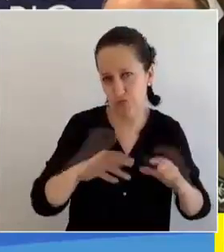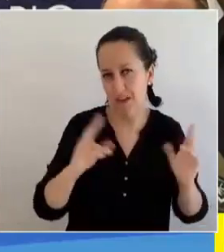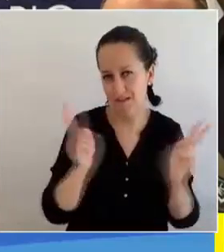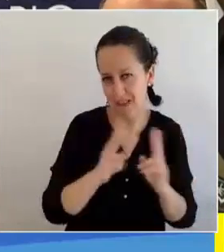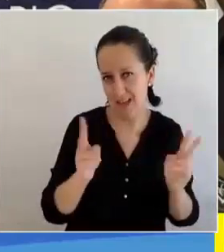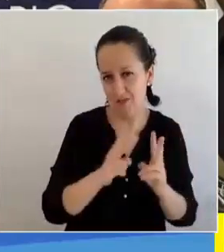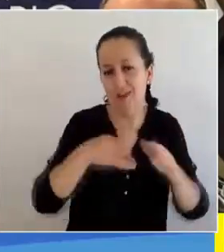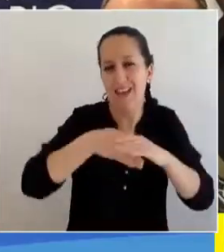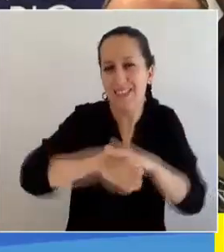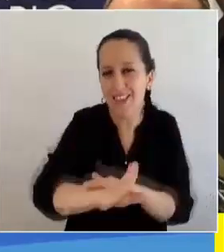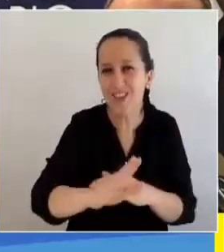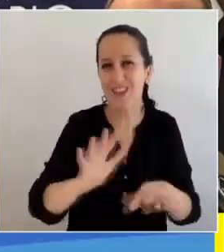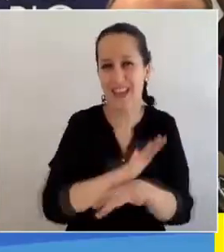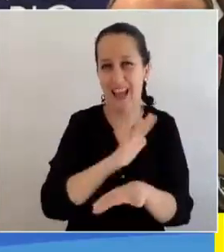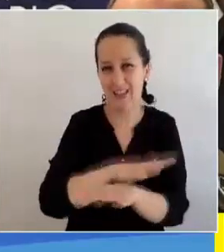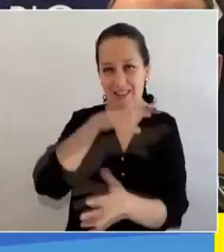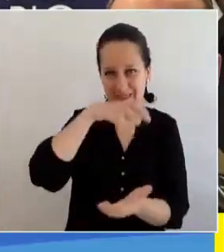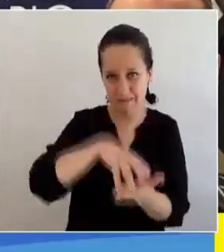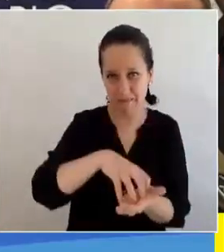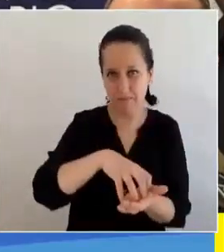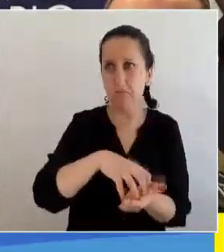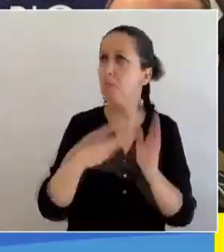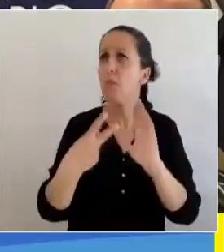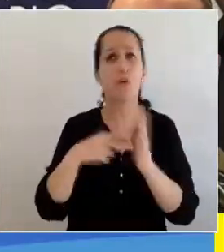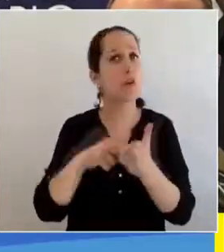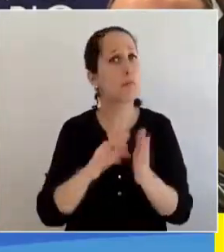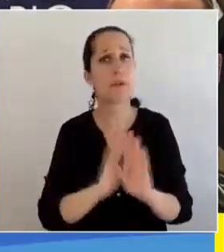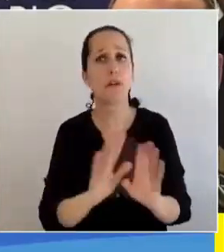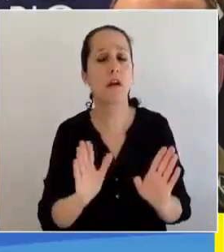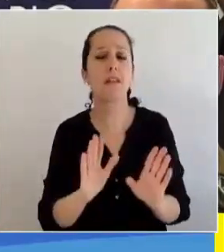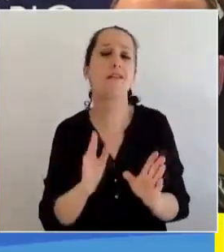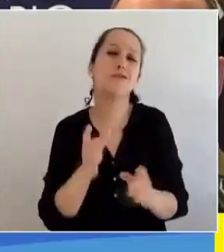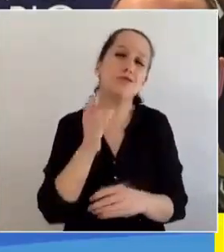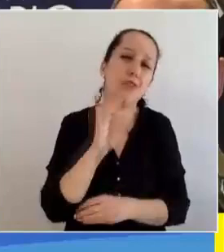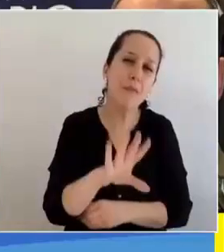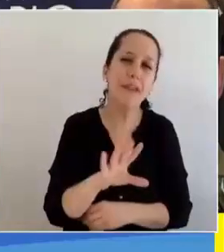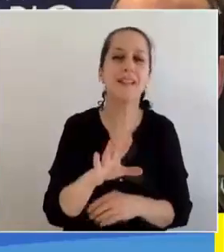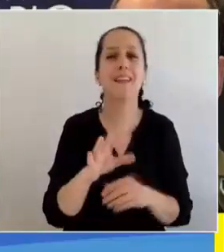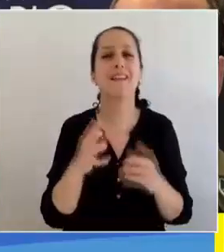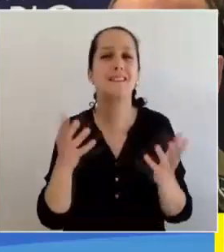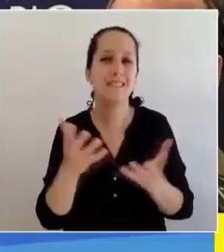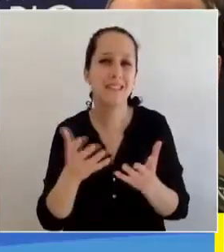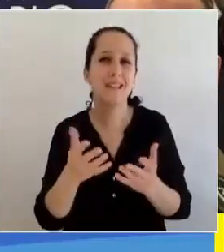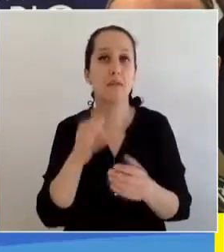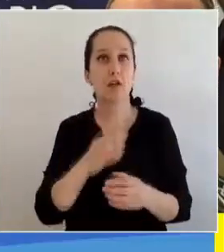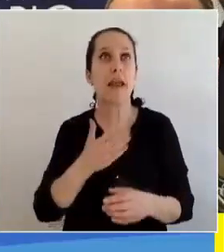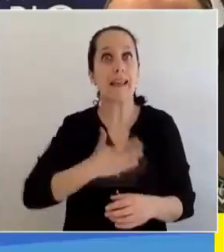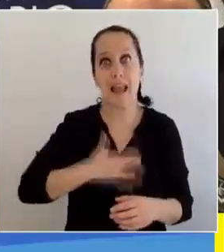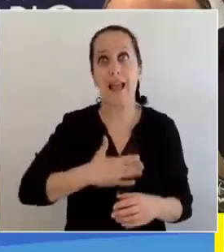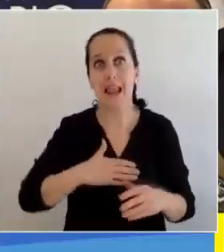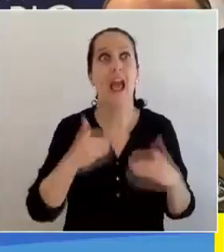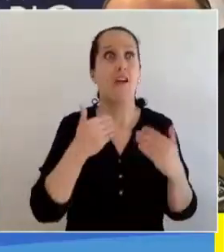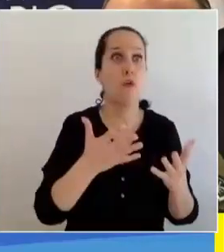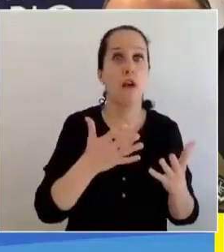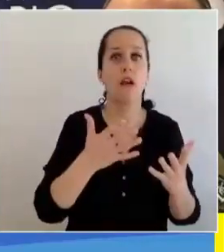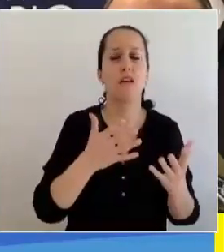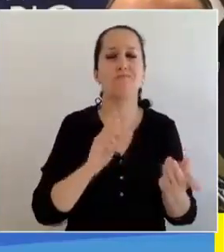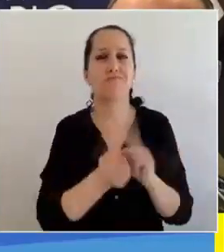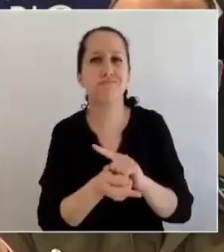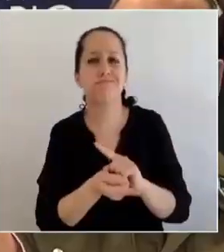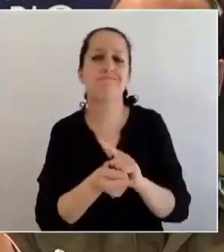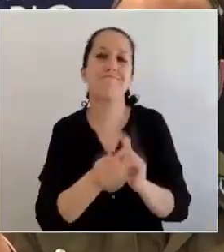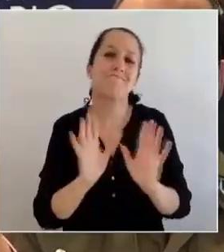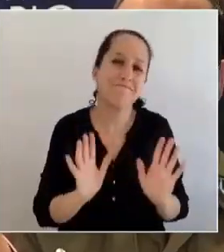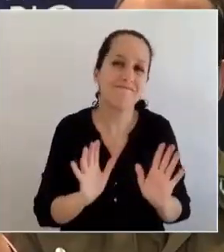viento, al interior del teatro regional, sin mayor inconveniente, más que aquellos propios de la expectativa que se había generado mucha gente,